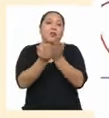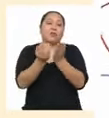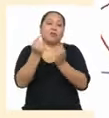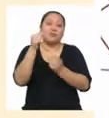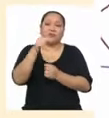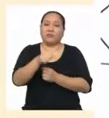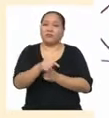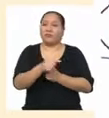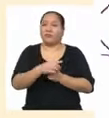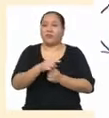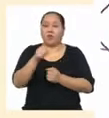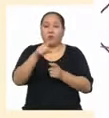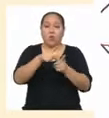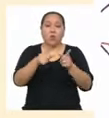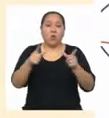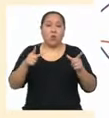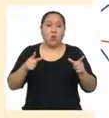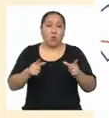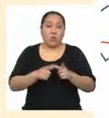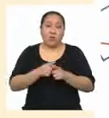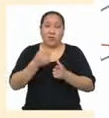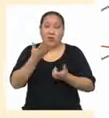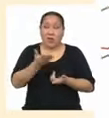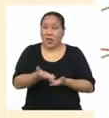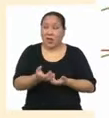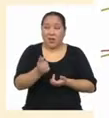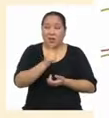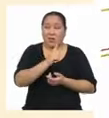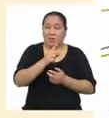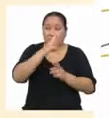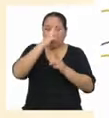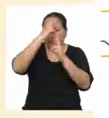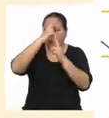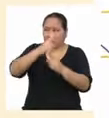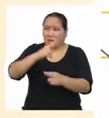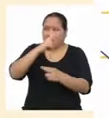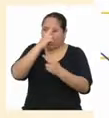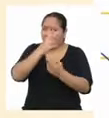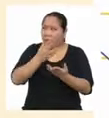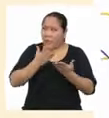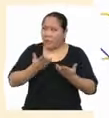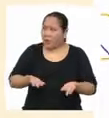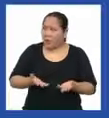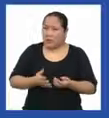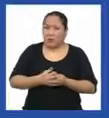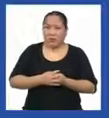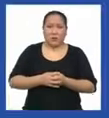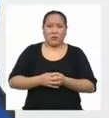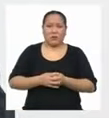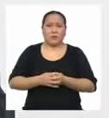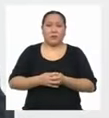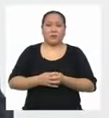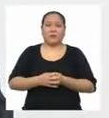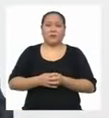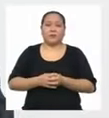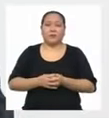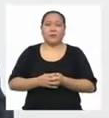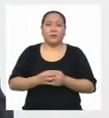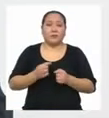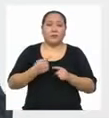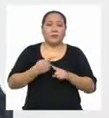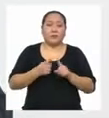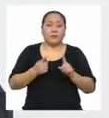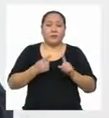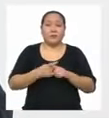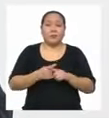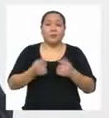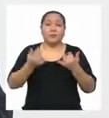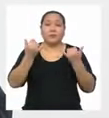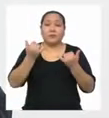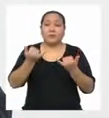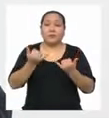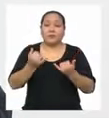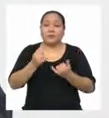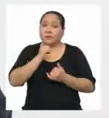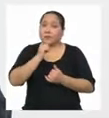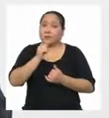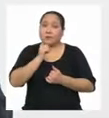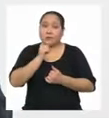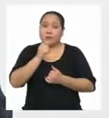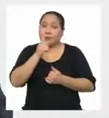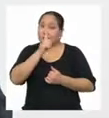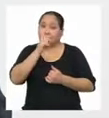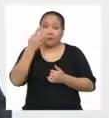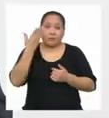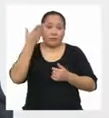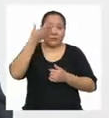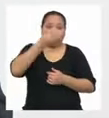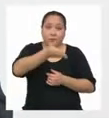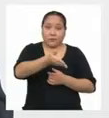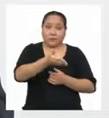Un espacio Donde debería Reinar el respeto Por encima De todo Aunque ahora Que todavía No vamos físicamente A